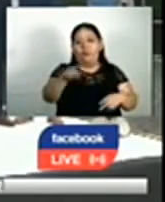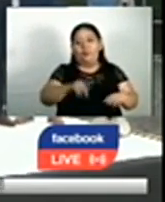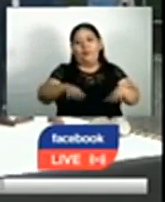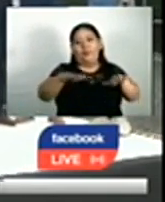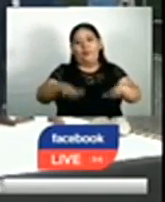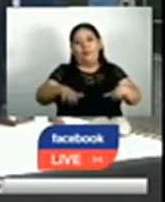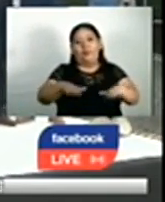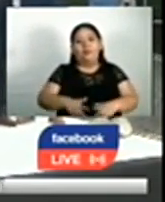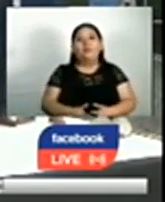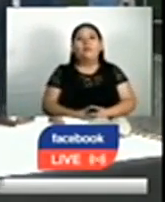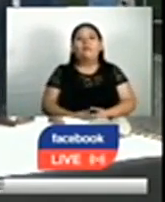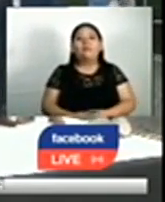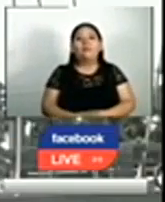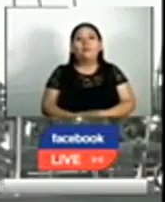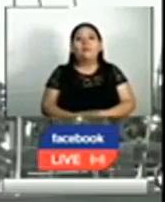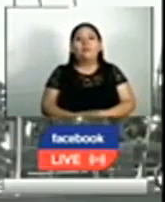todos.